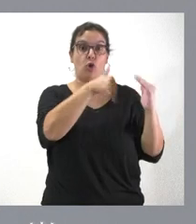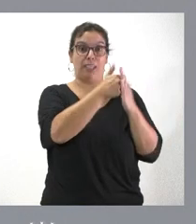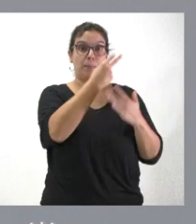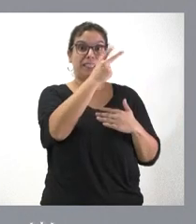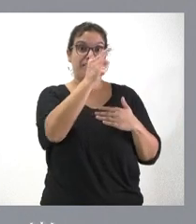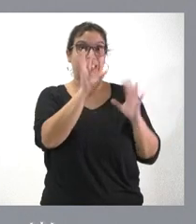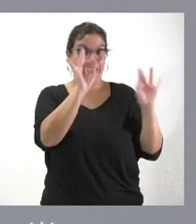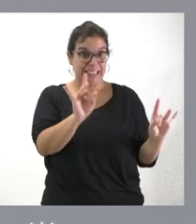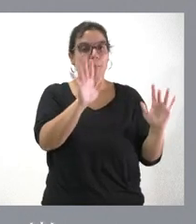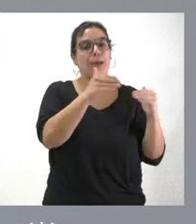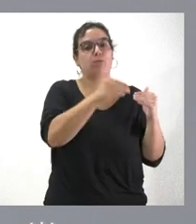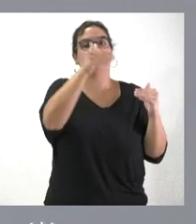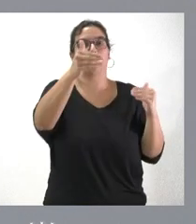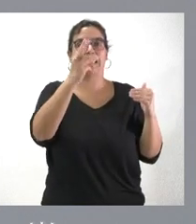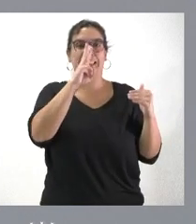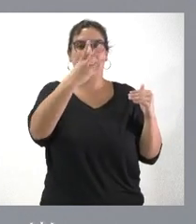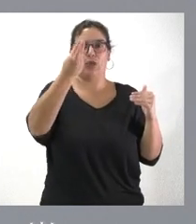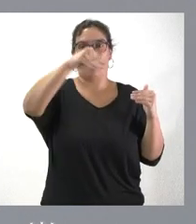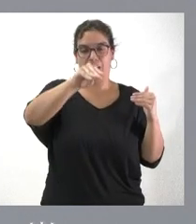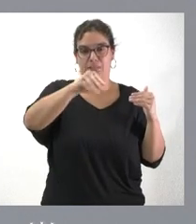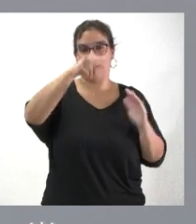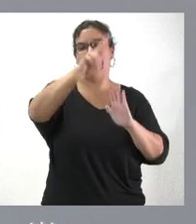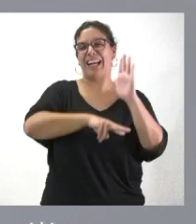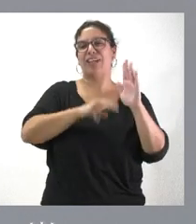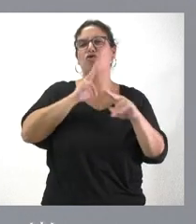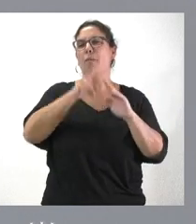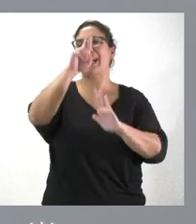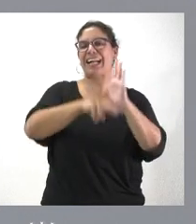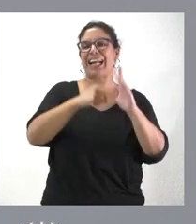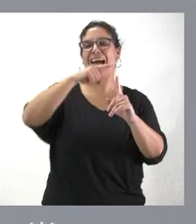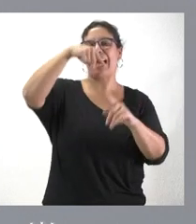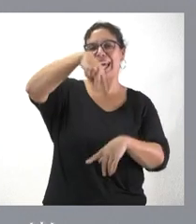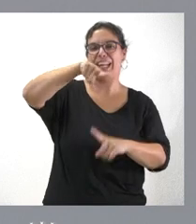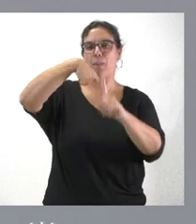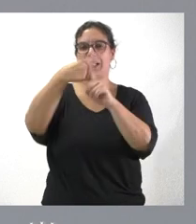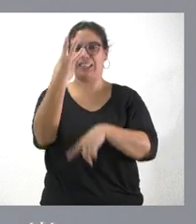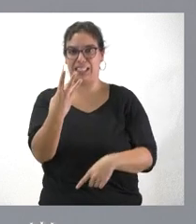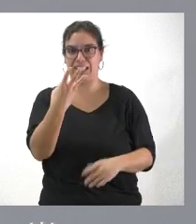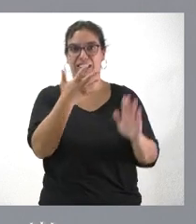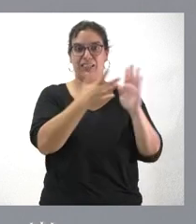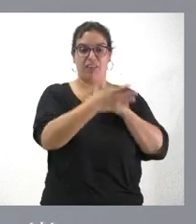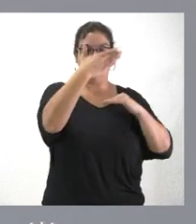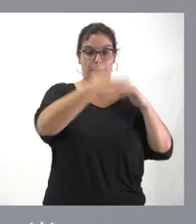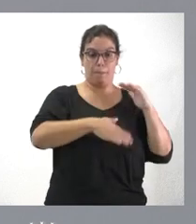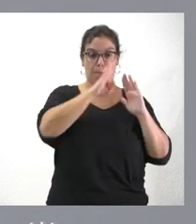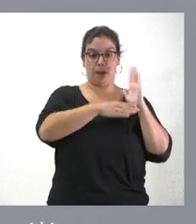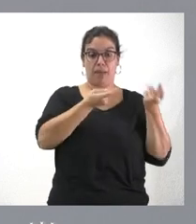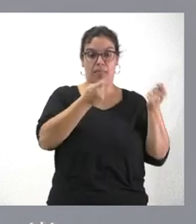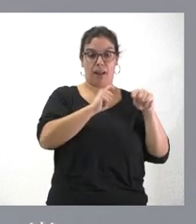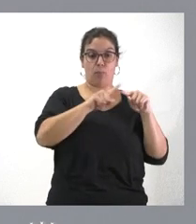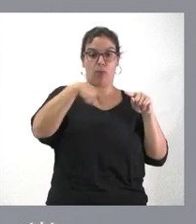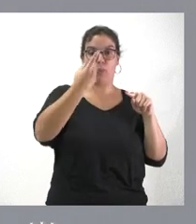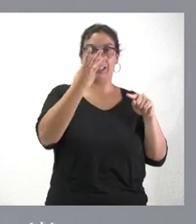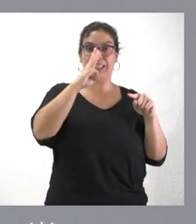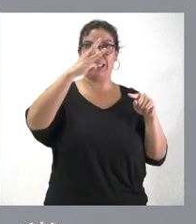esta perspectiva de la regla N más 3, de tres años adicionales, una vez presentado el programa concreto, para poder